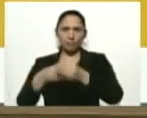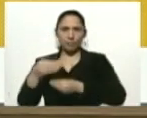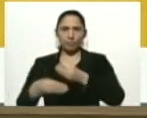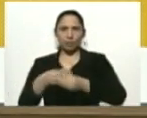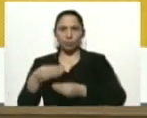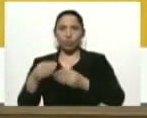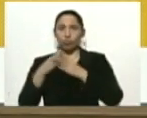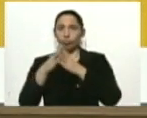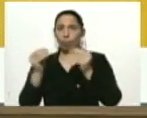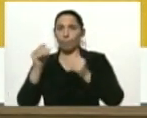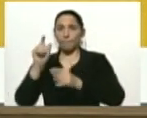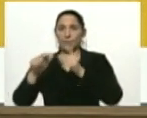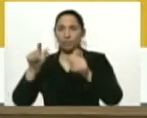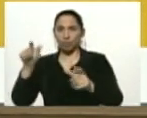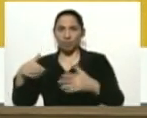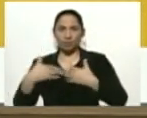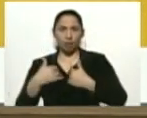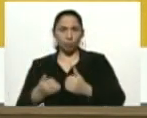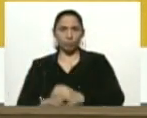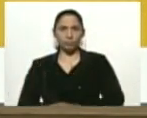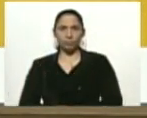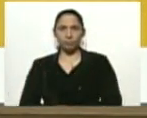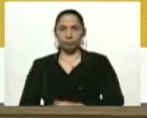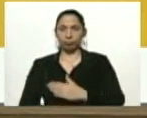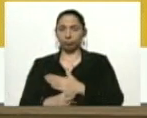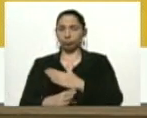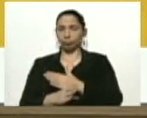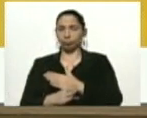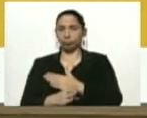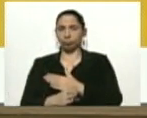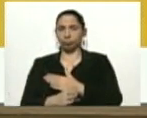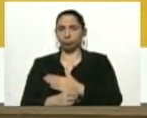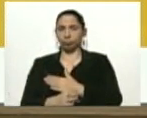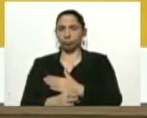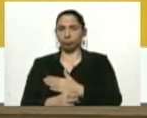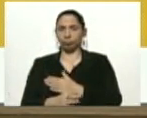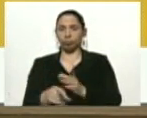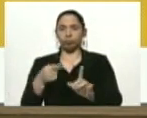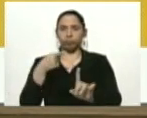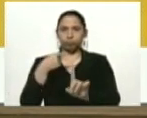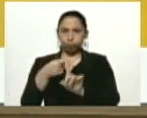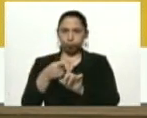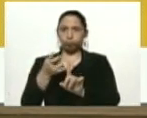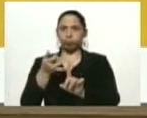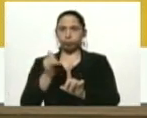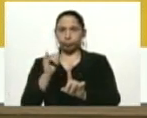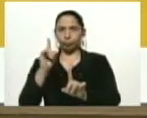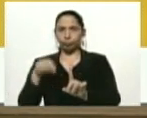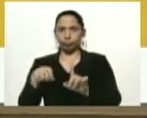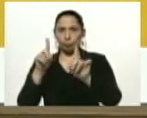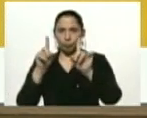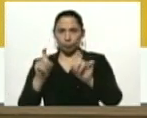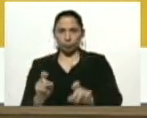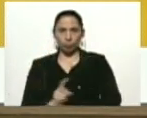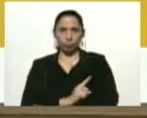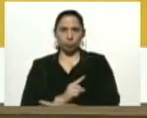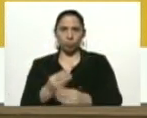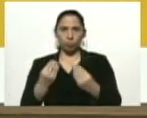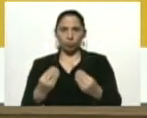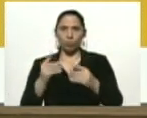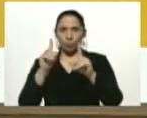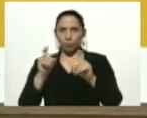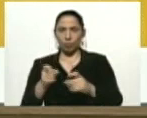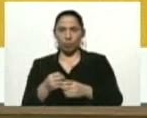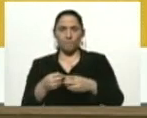a todo el personal de salud permanentemente. Y dio positivo tanto a la prueba rápida como a la